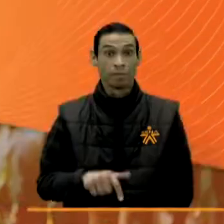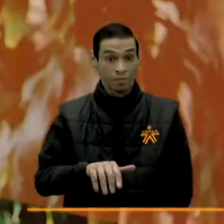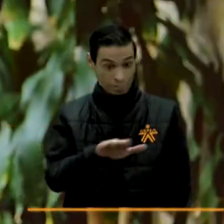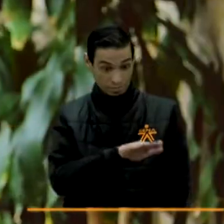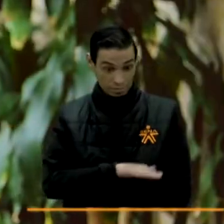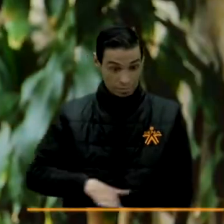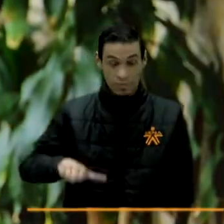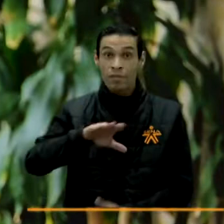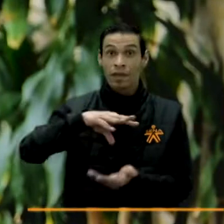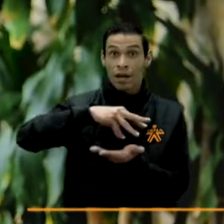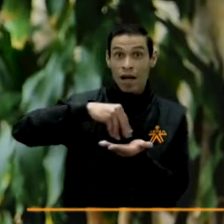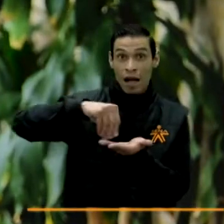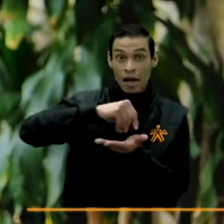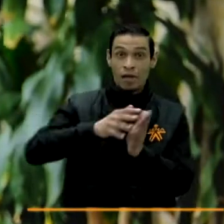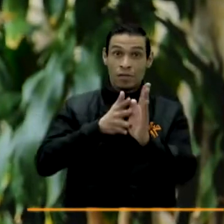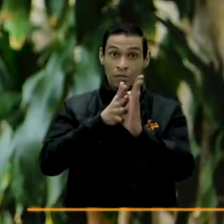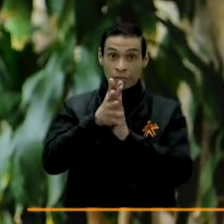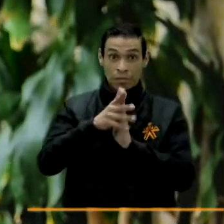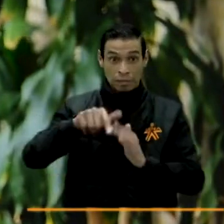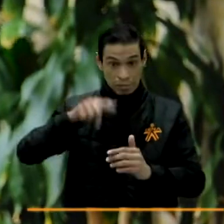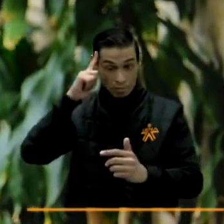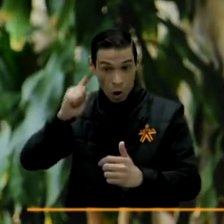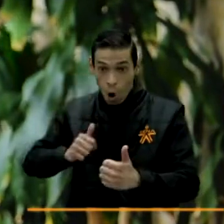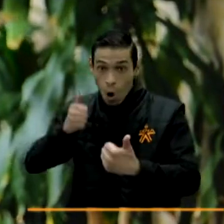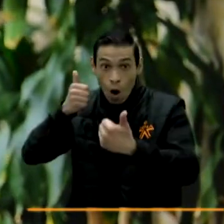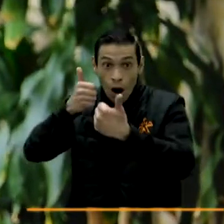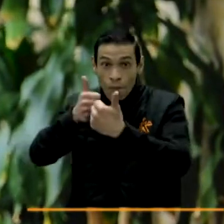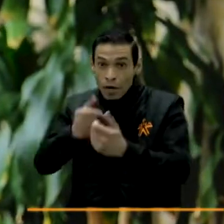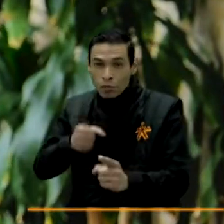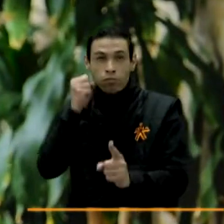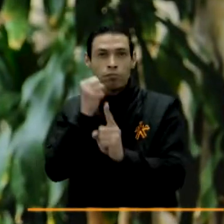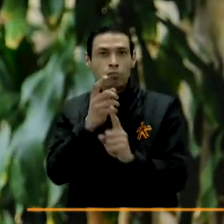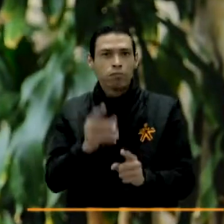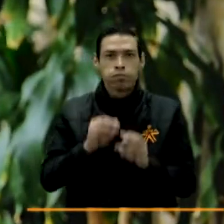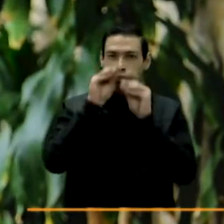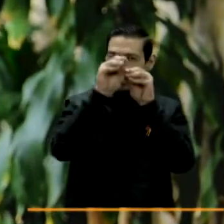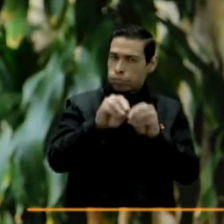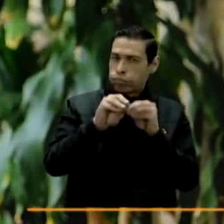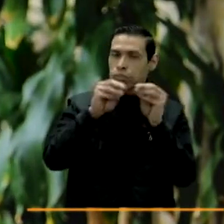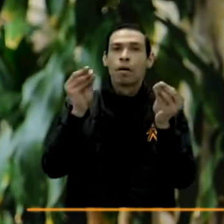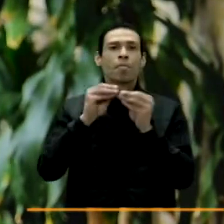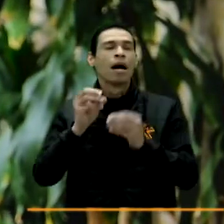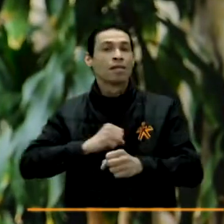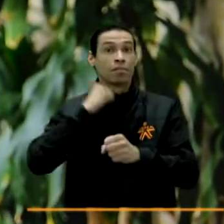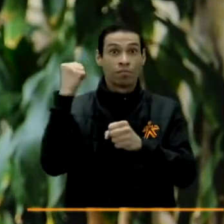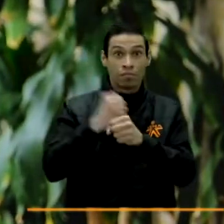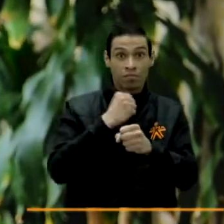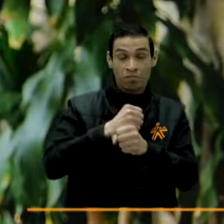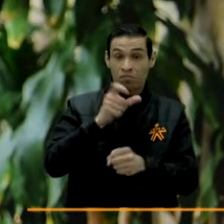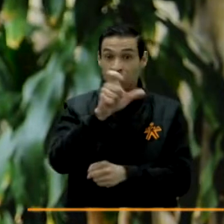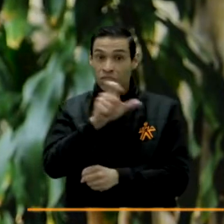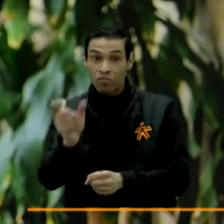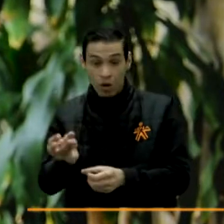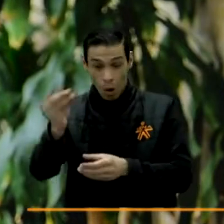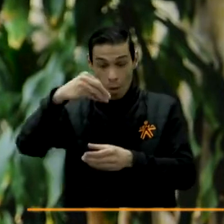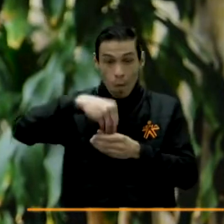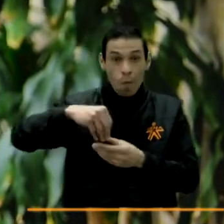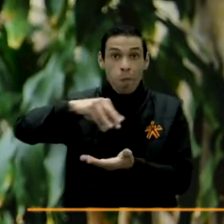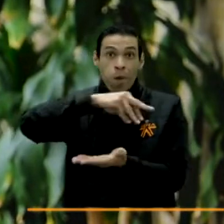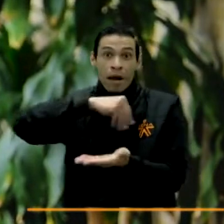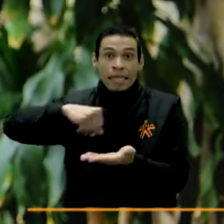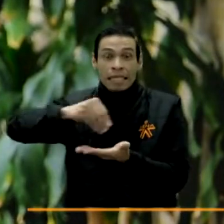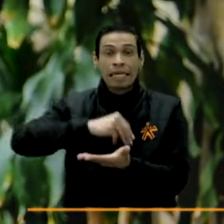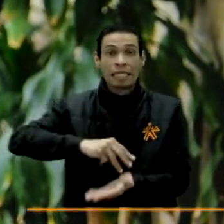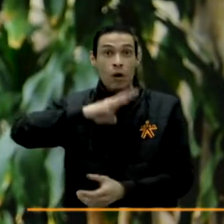Desde la región al Atlántico les contamos que este convenio impacta, además de la educación y el empleo para los habitantes del